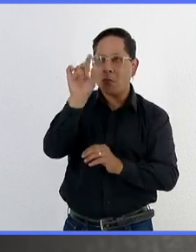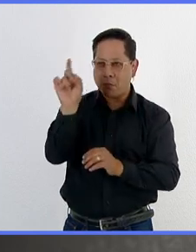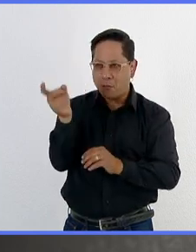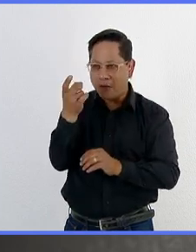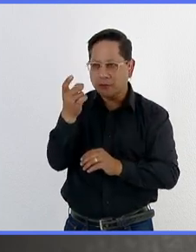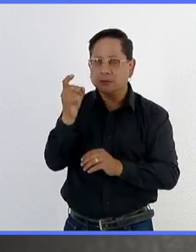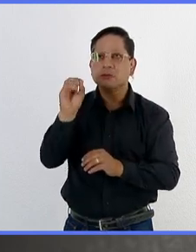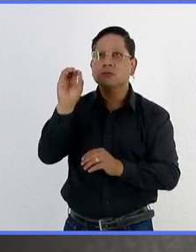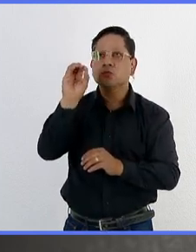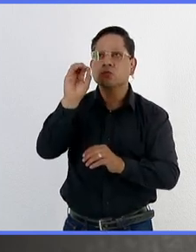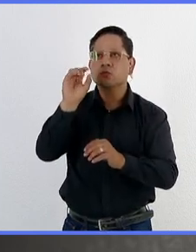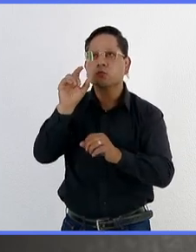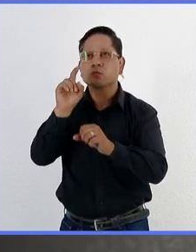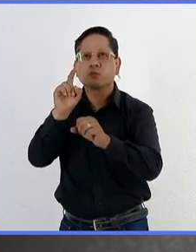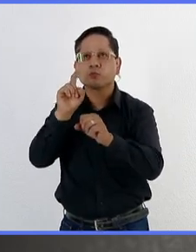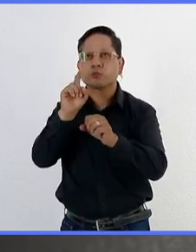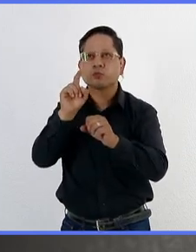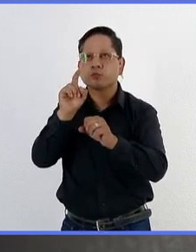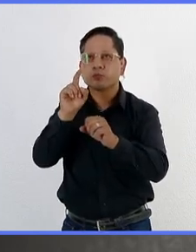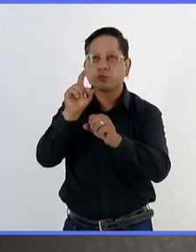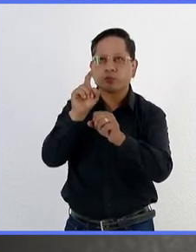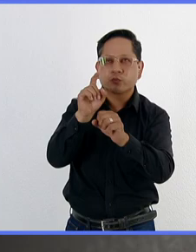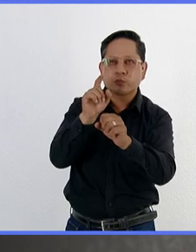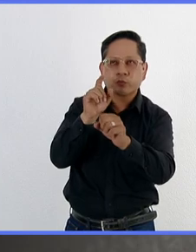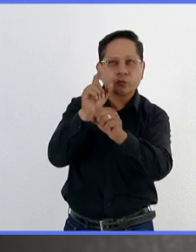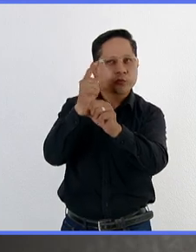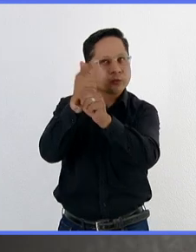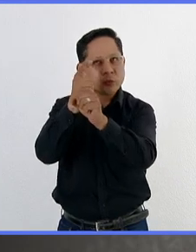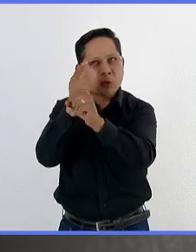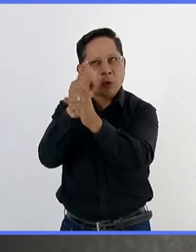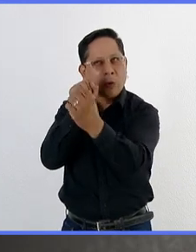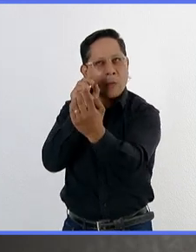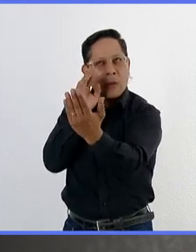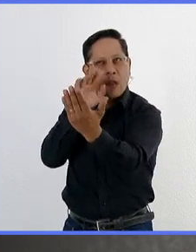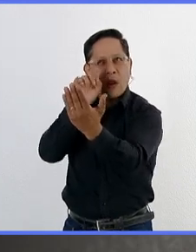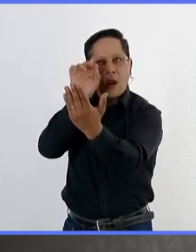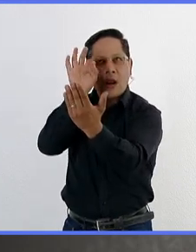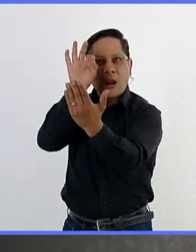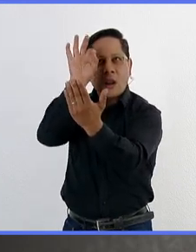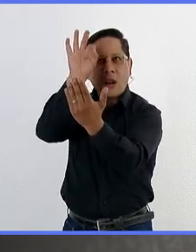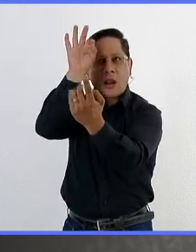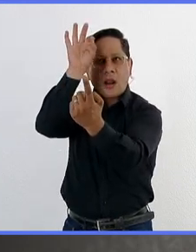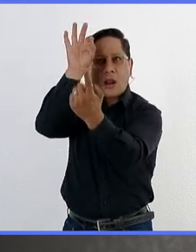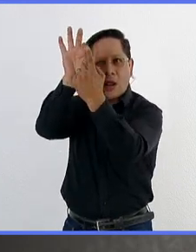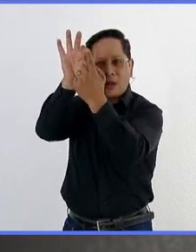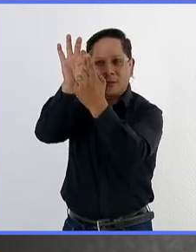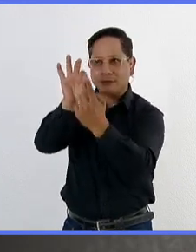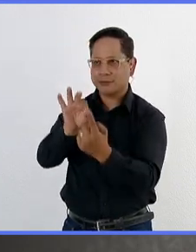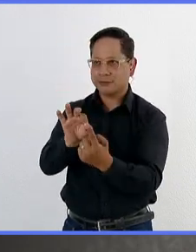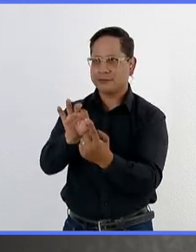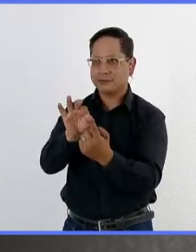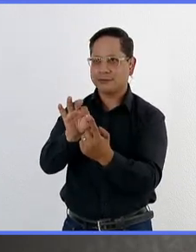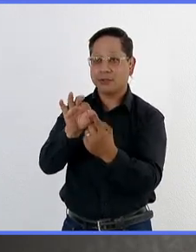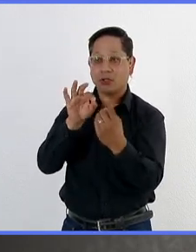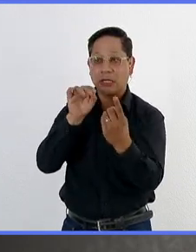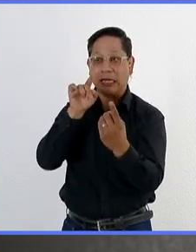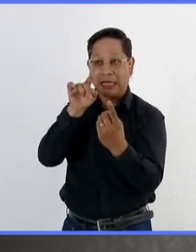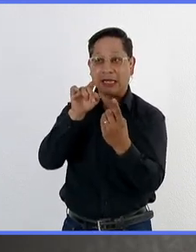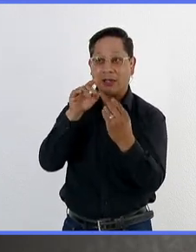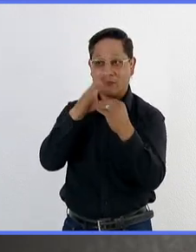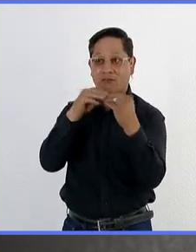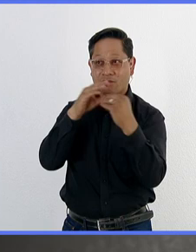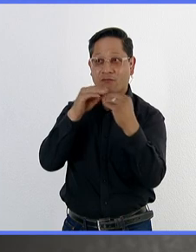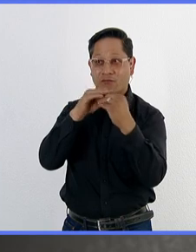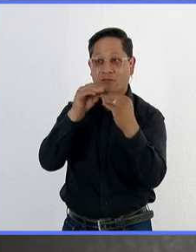tienen la capacidad de identificar en un fruto a dónde está el gusanito de la plaga. ¿En dónde de esa fruta? ¿En dónde de esa